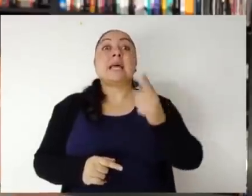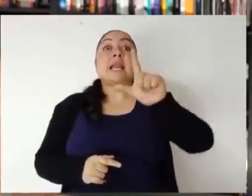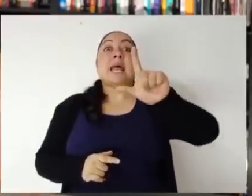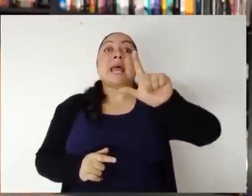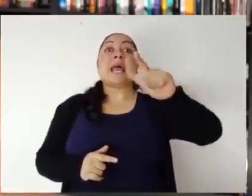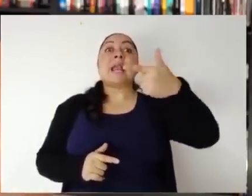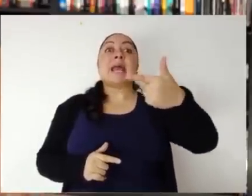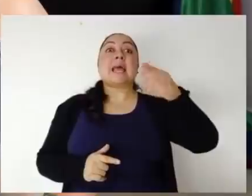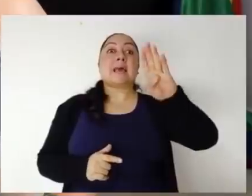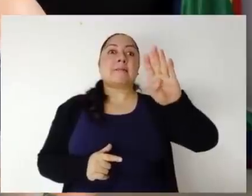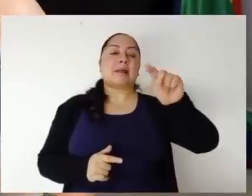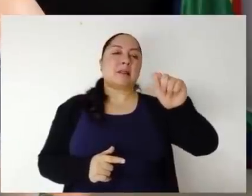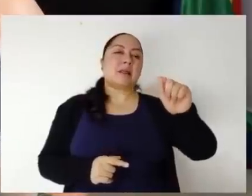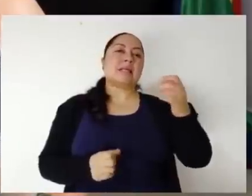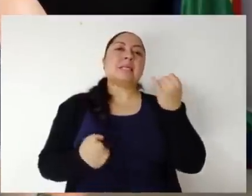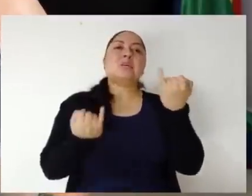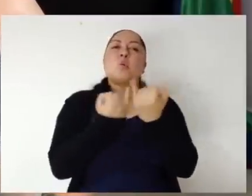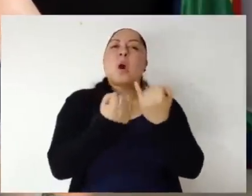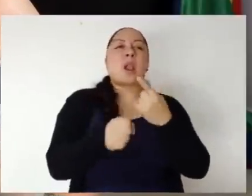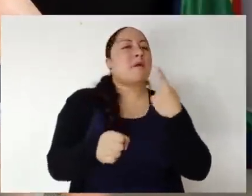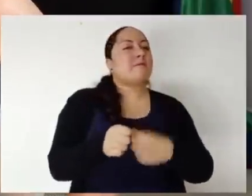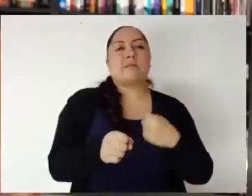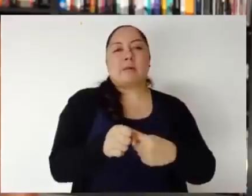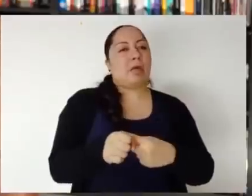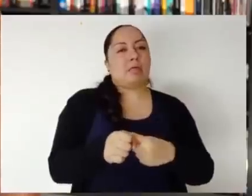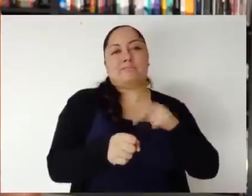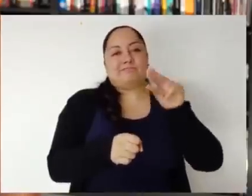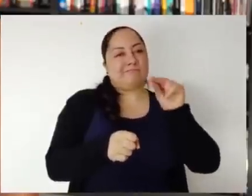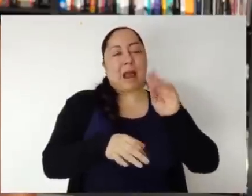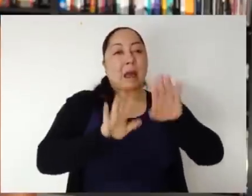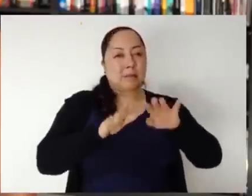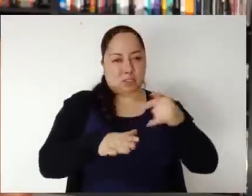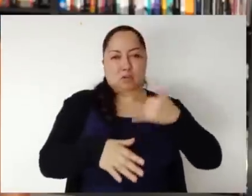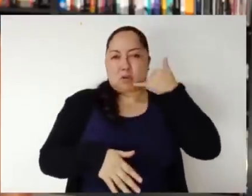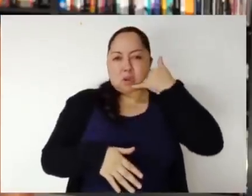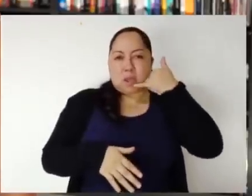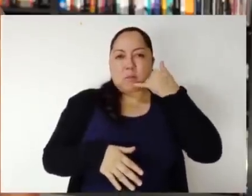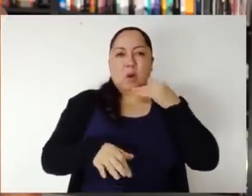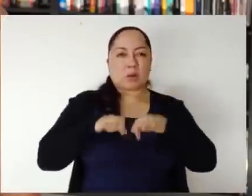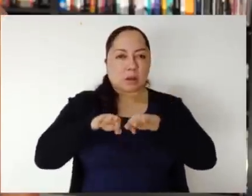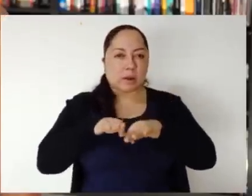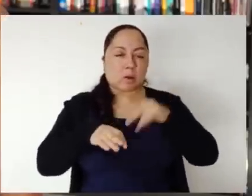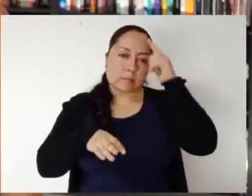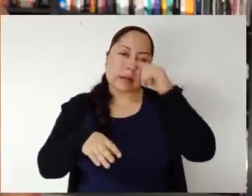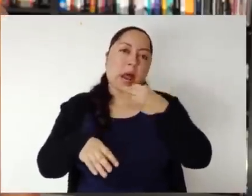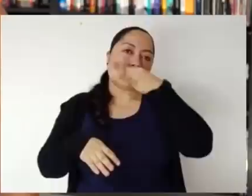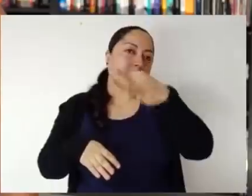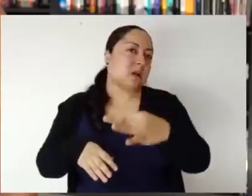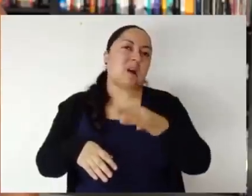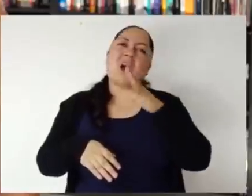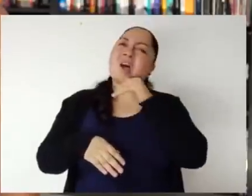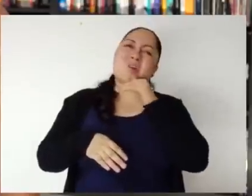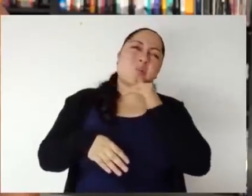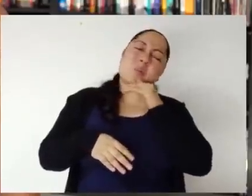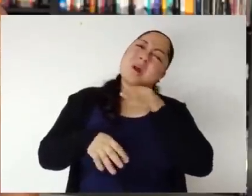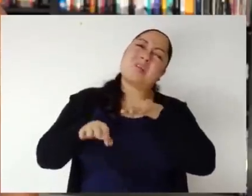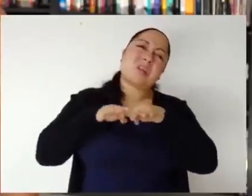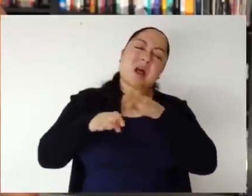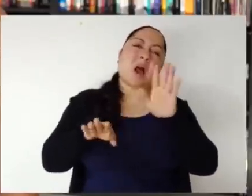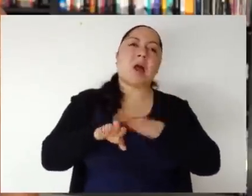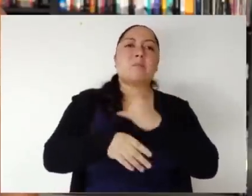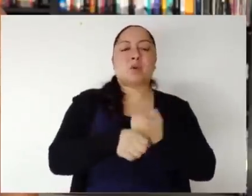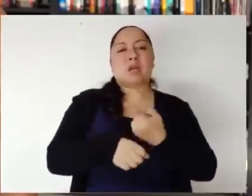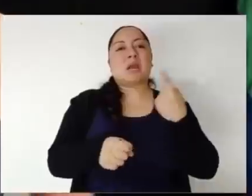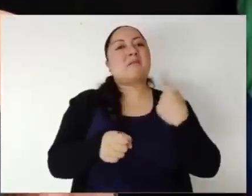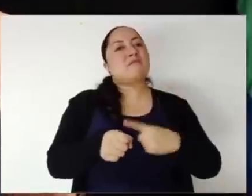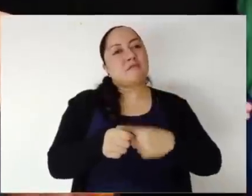pongo muy en duda. Quédeme decirles que he marcado mi trabajo para notificar que estoy enferma de extra homosexualidad y nunca en ninguno de los casos me